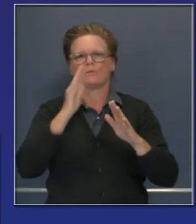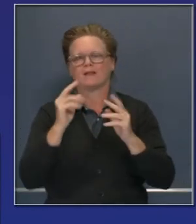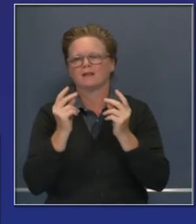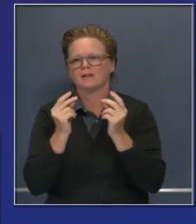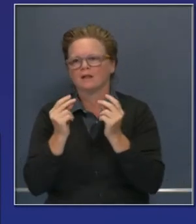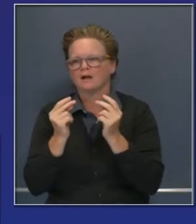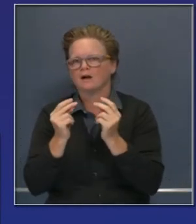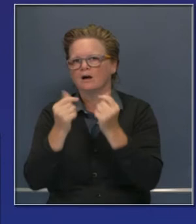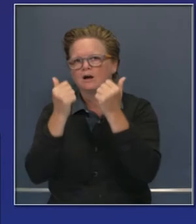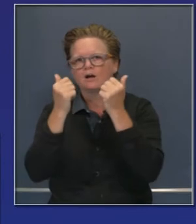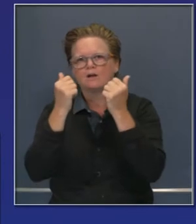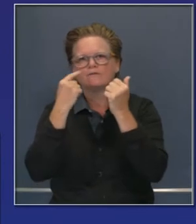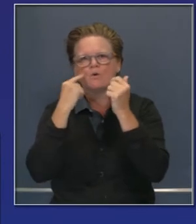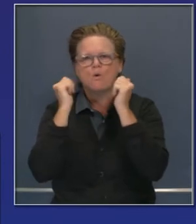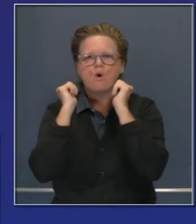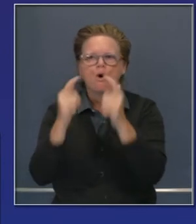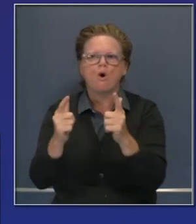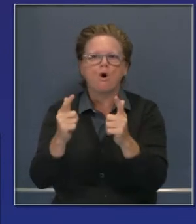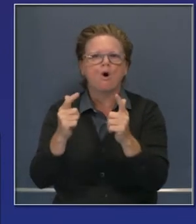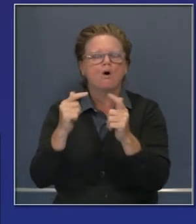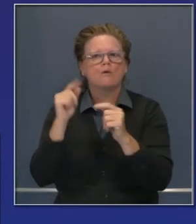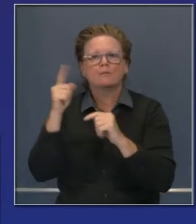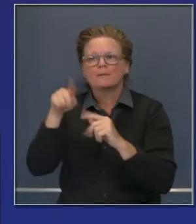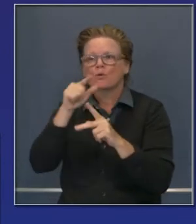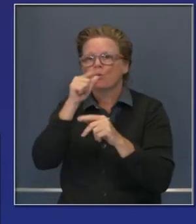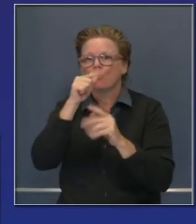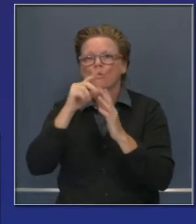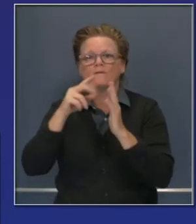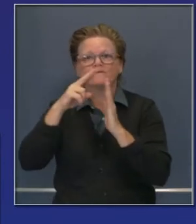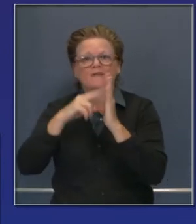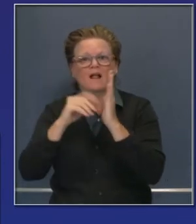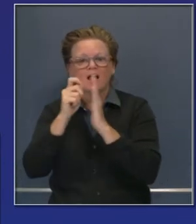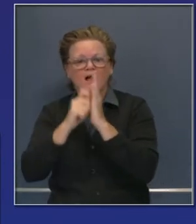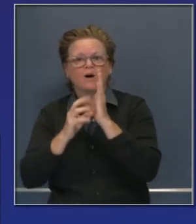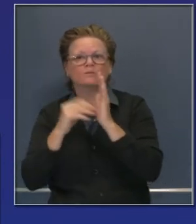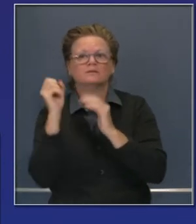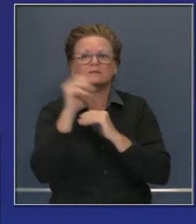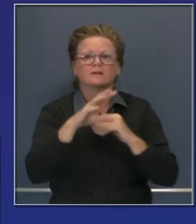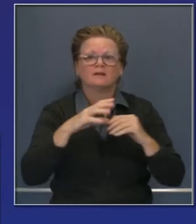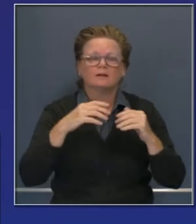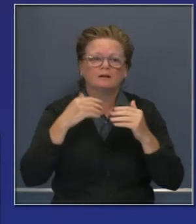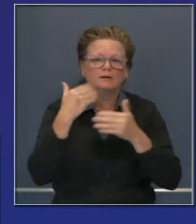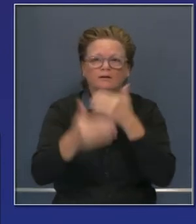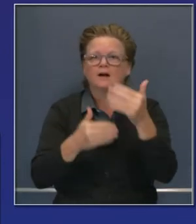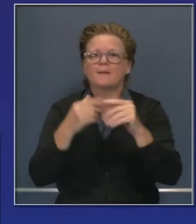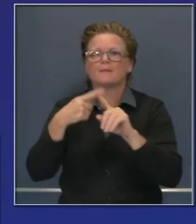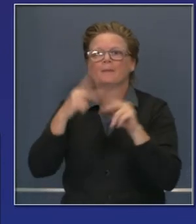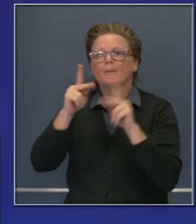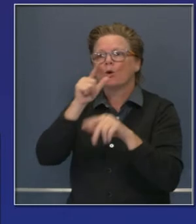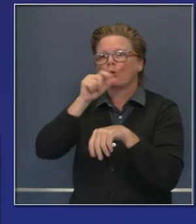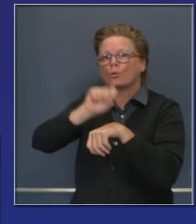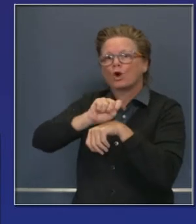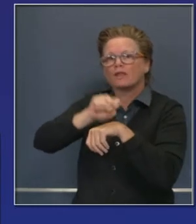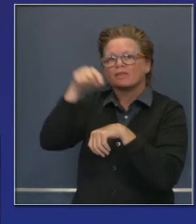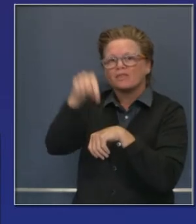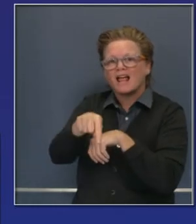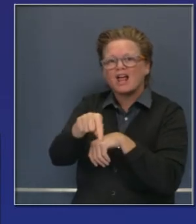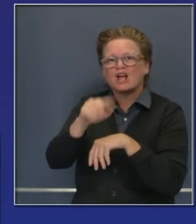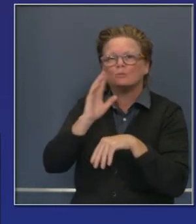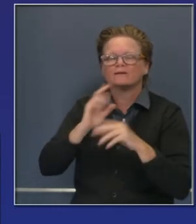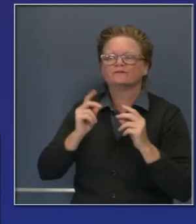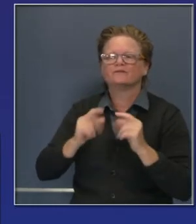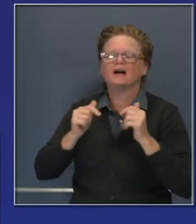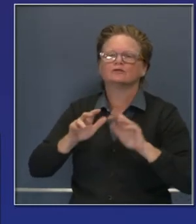experiencia de primera clase. Vamos a minimizar las demoras, responderán a las llamadas y atenderán mejor